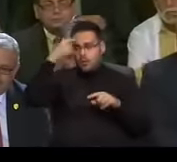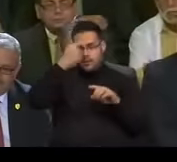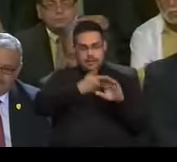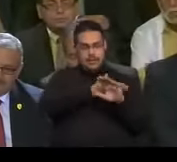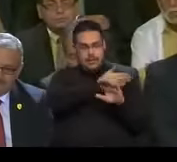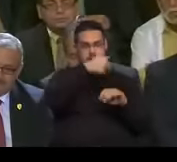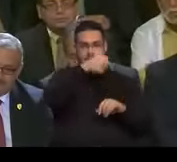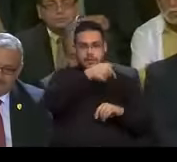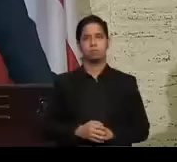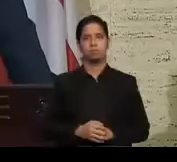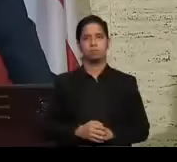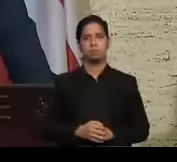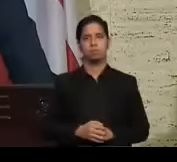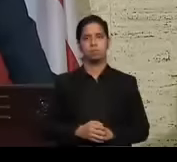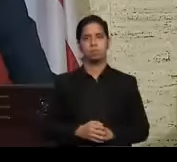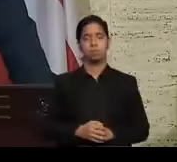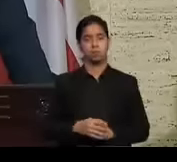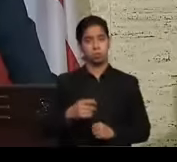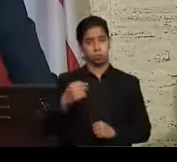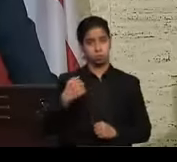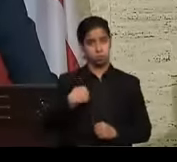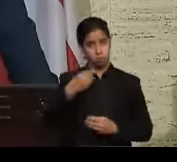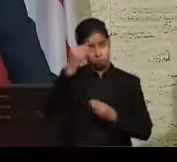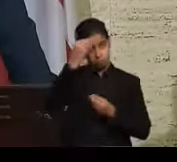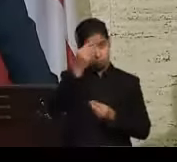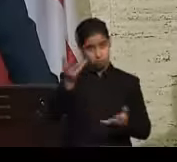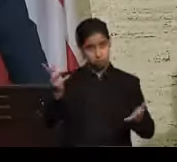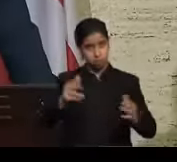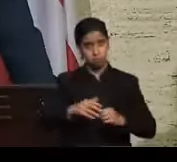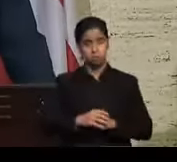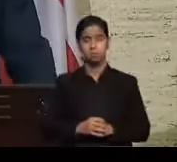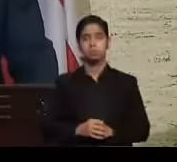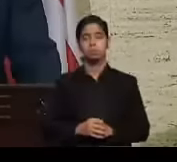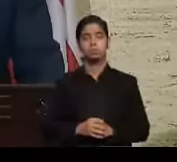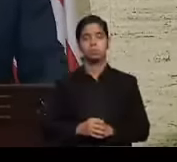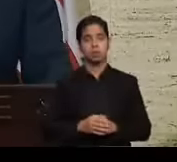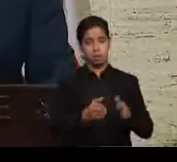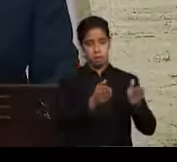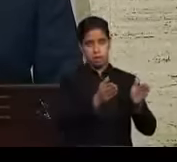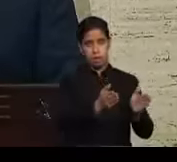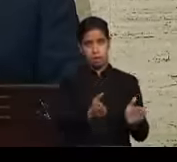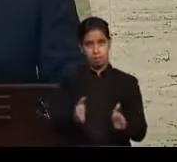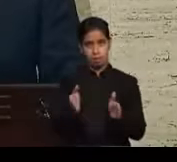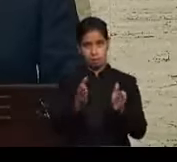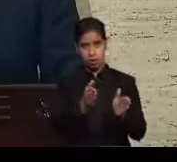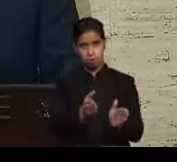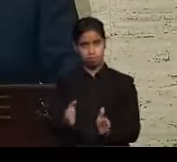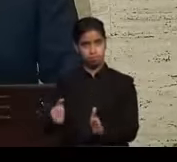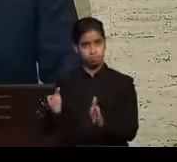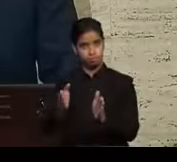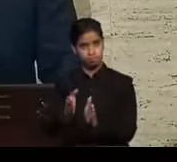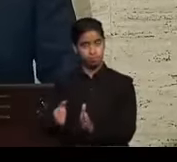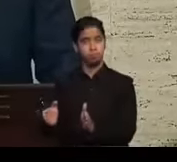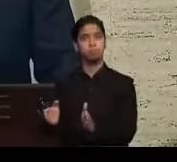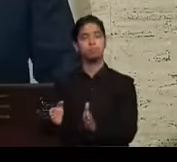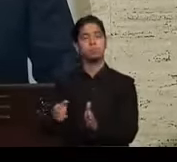reforma contributiva. Les adelanto que el plan de mi administración ante esta situación